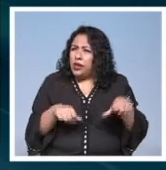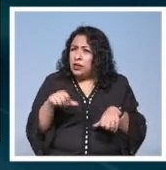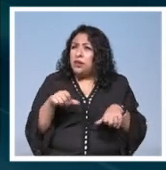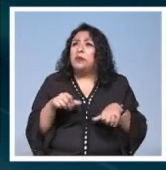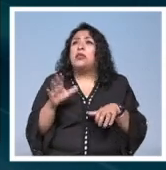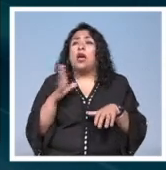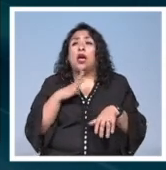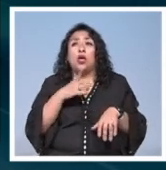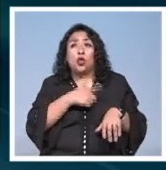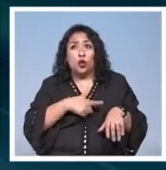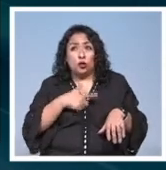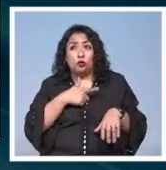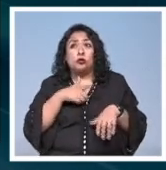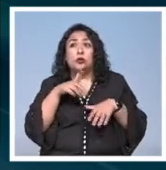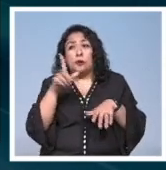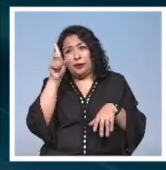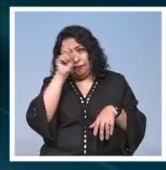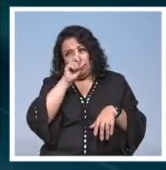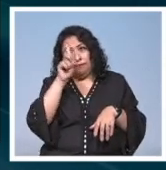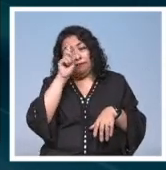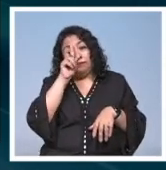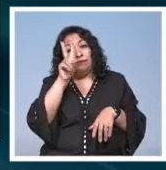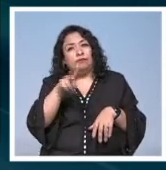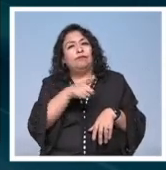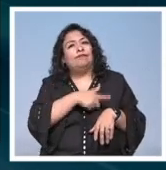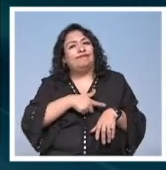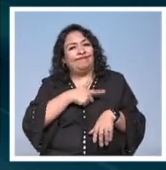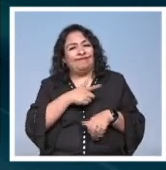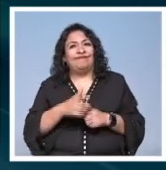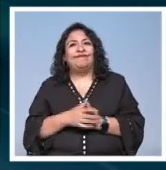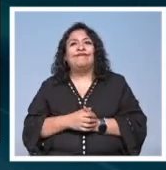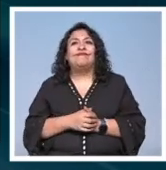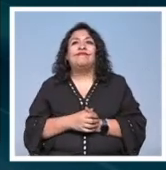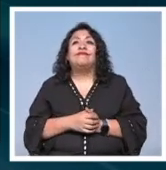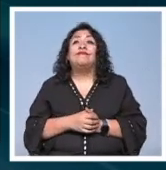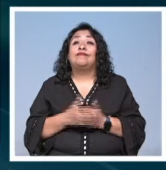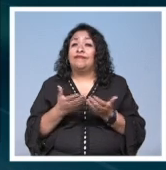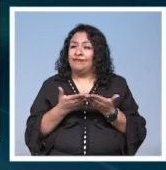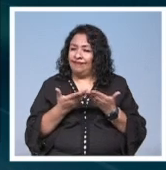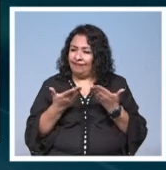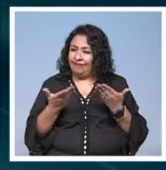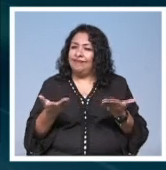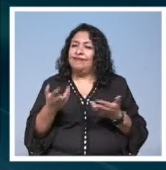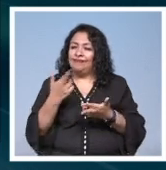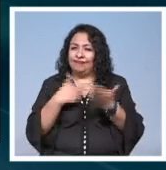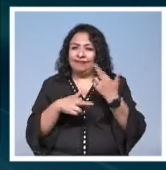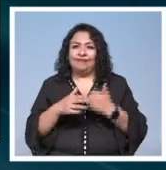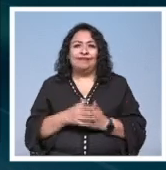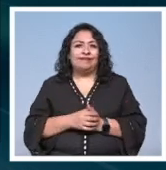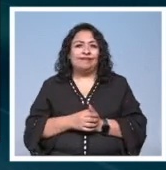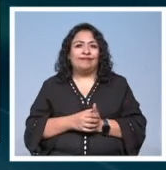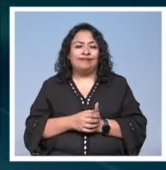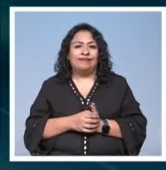hayan ido que les gustó de lo que estuvimos recomendando pues nos dará mucho gusto saberlo y con esto ya volvemos